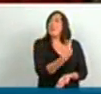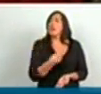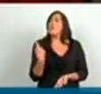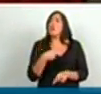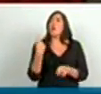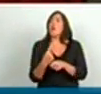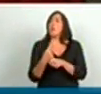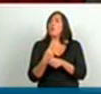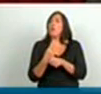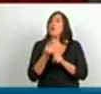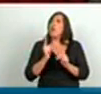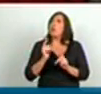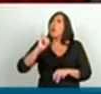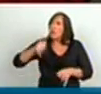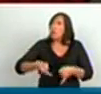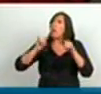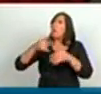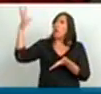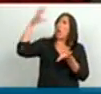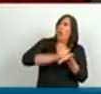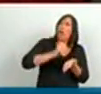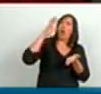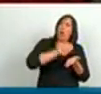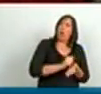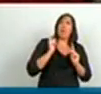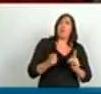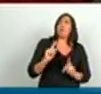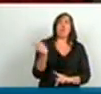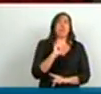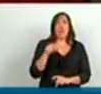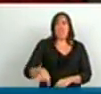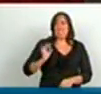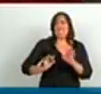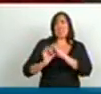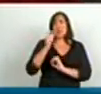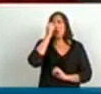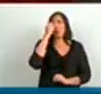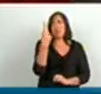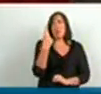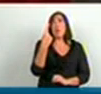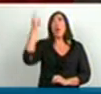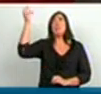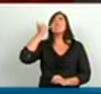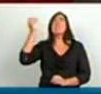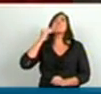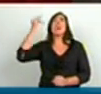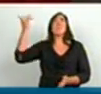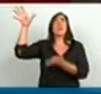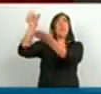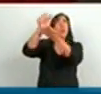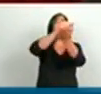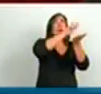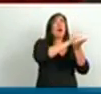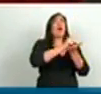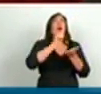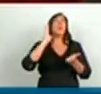subsistiendo un enclave colonial en pleno siglo XXI, uno de los 16 enclaves coloniales, de los cuales 10 son